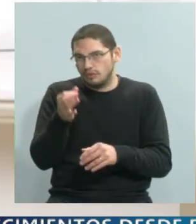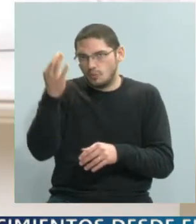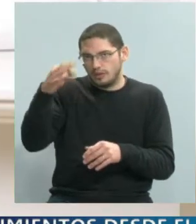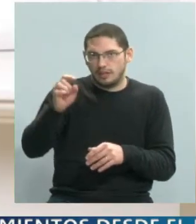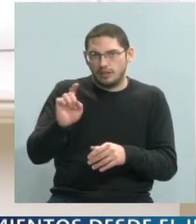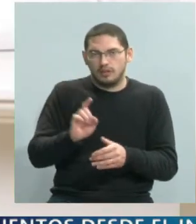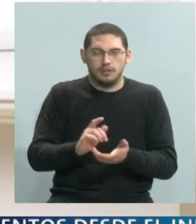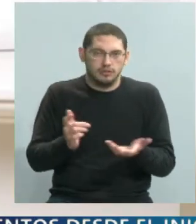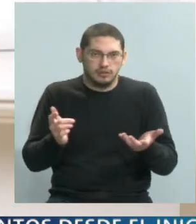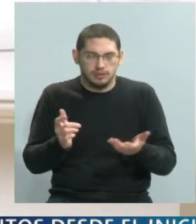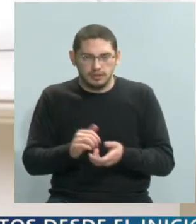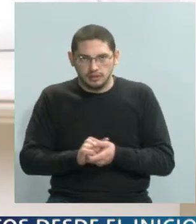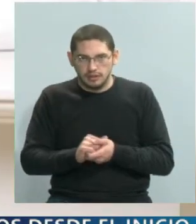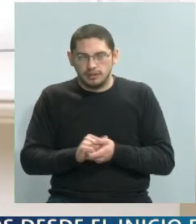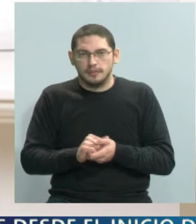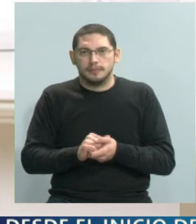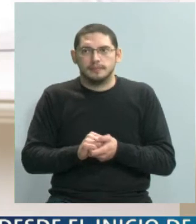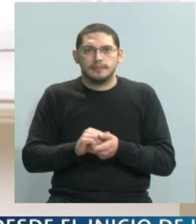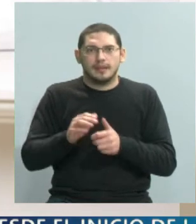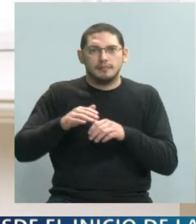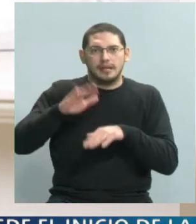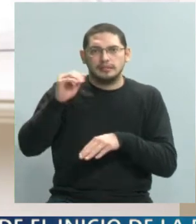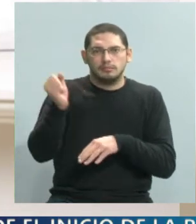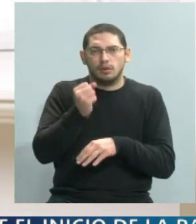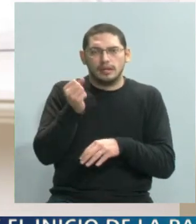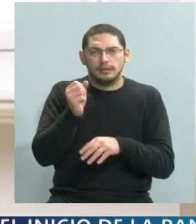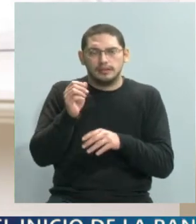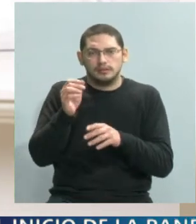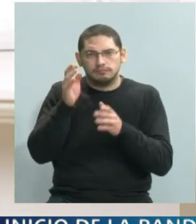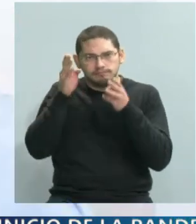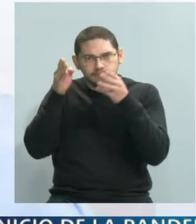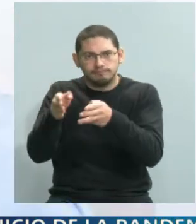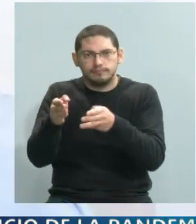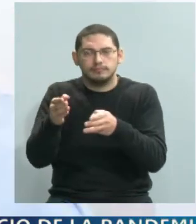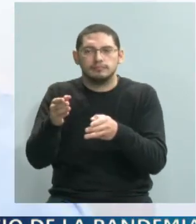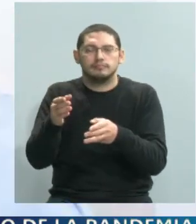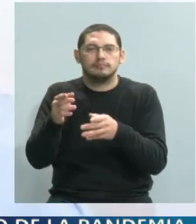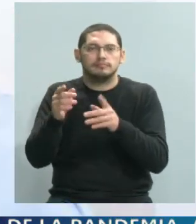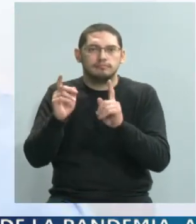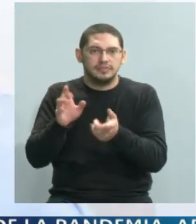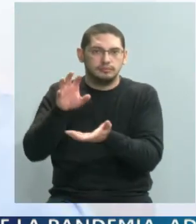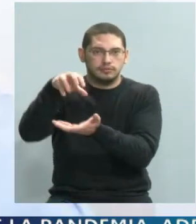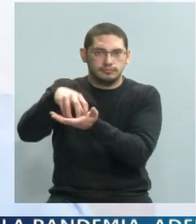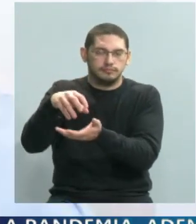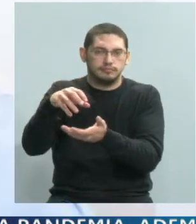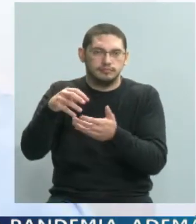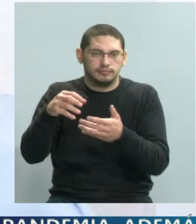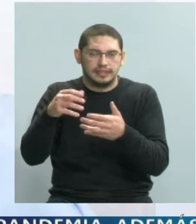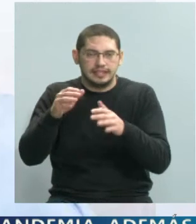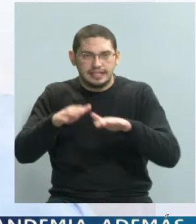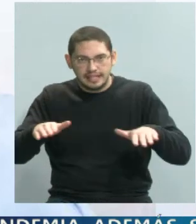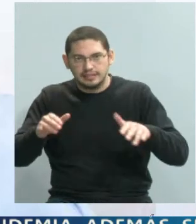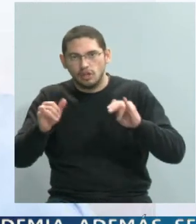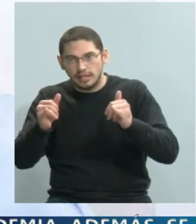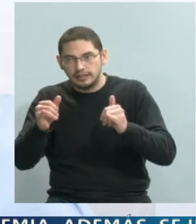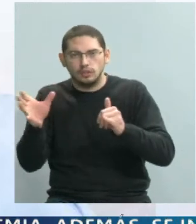y entender fundamentalmente la necesidad de las capacitaciones a los órganos que trabajan niñas y adolescencia